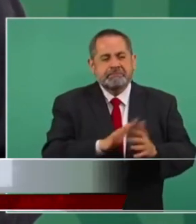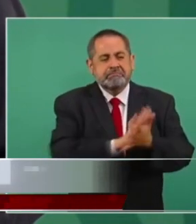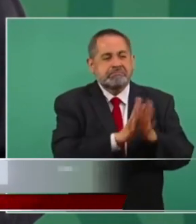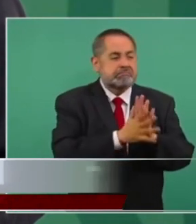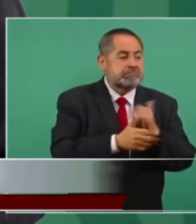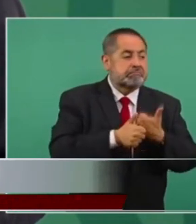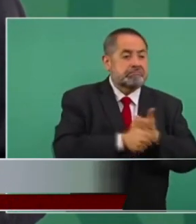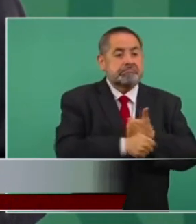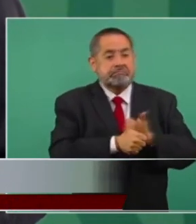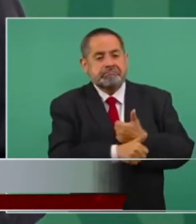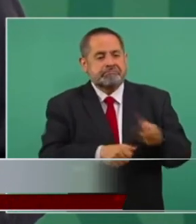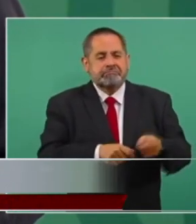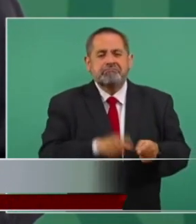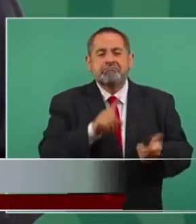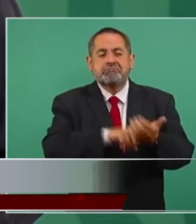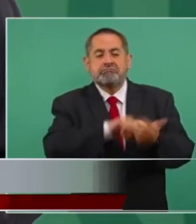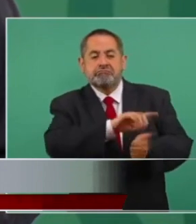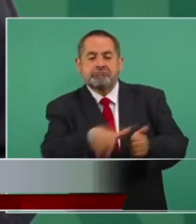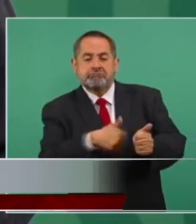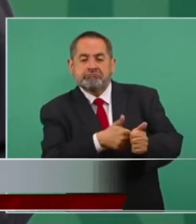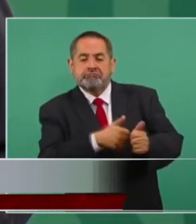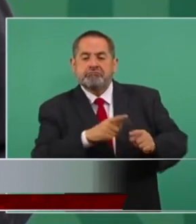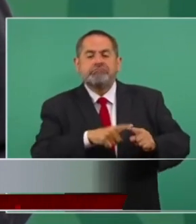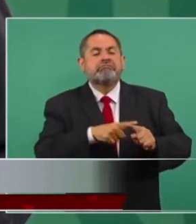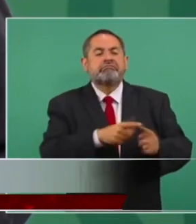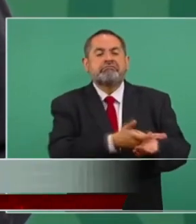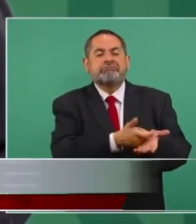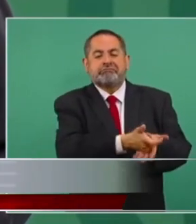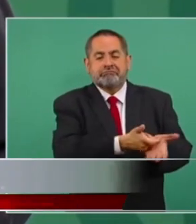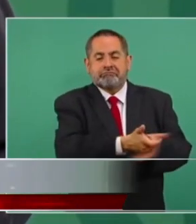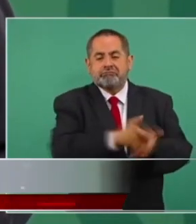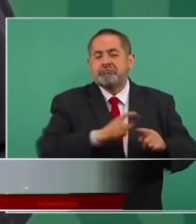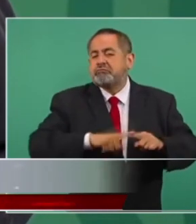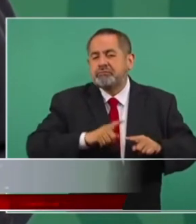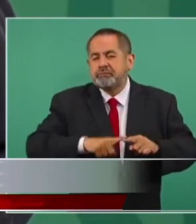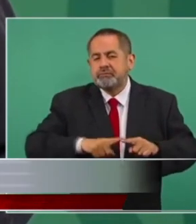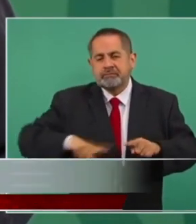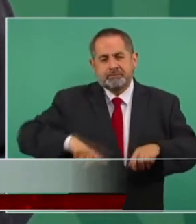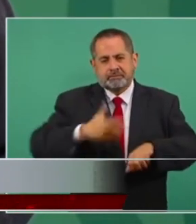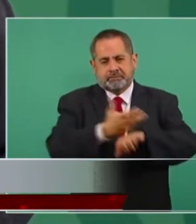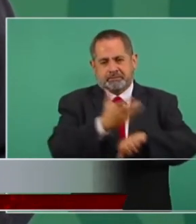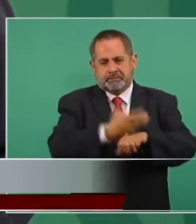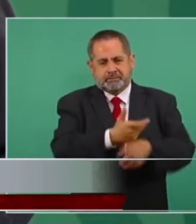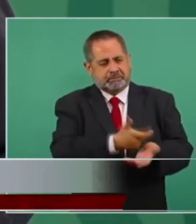están financiados por el gobierno de Estados Unidos